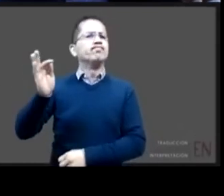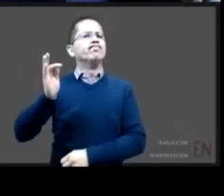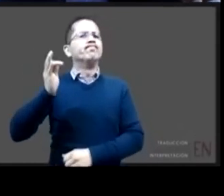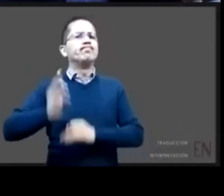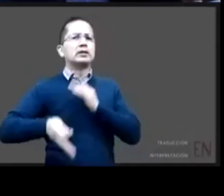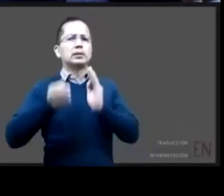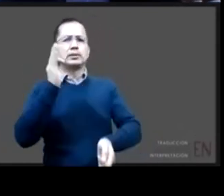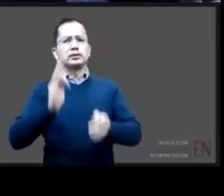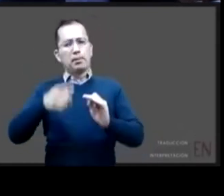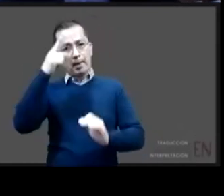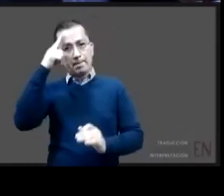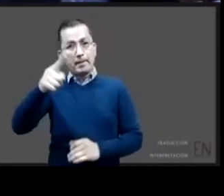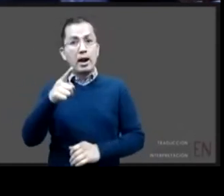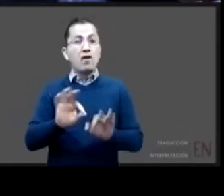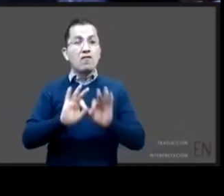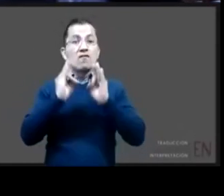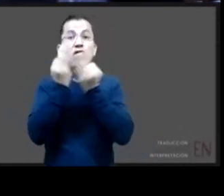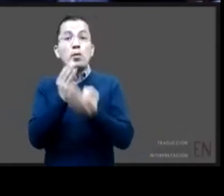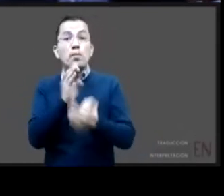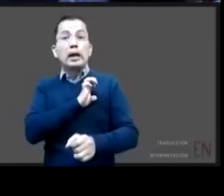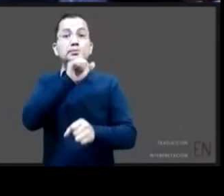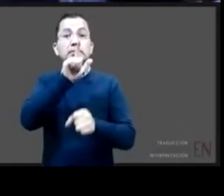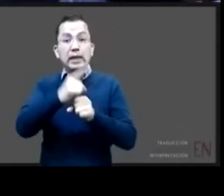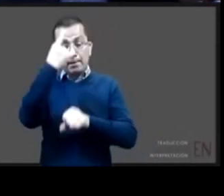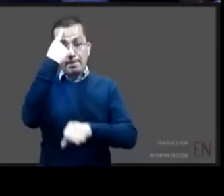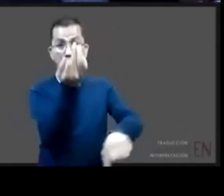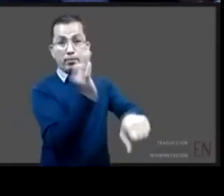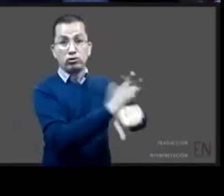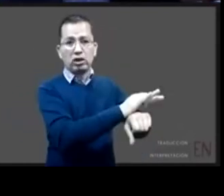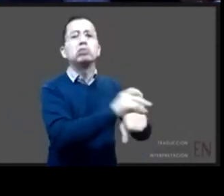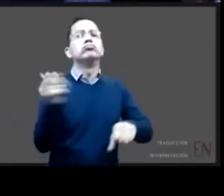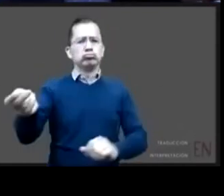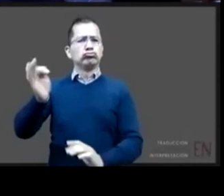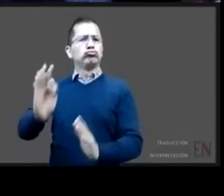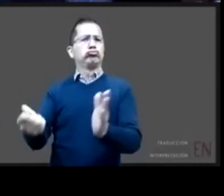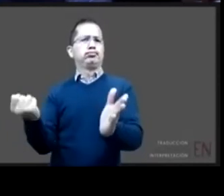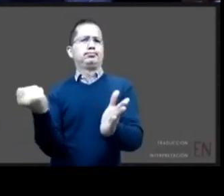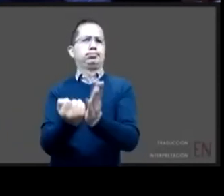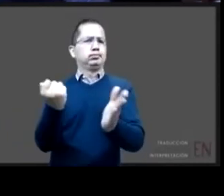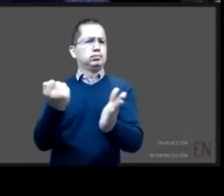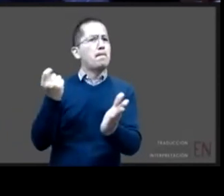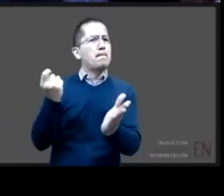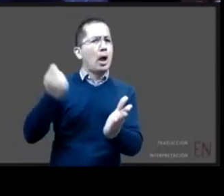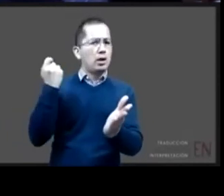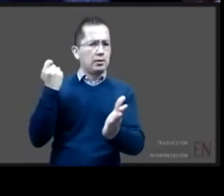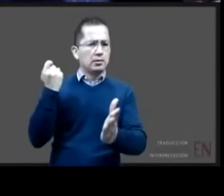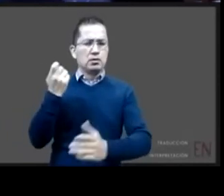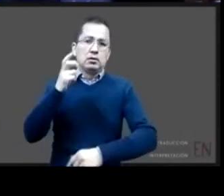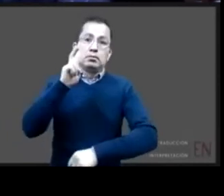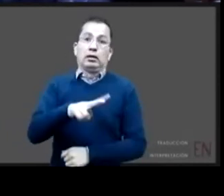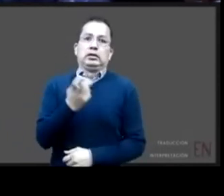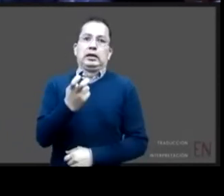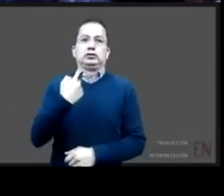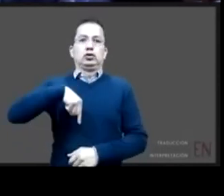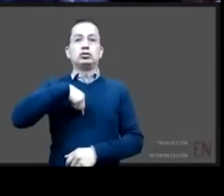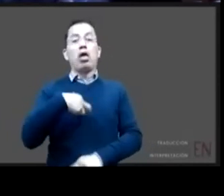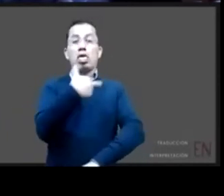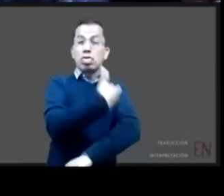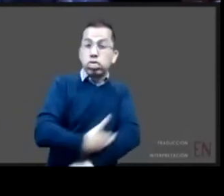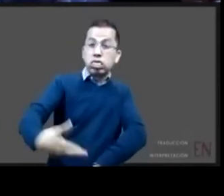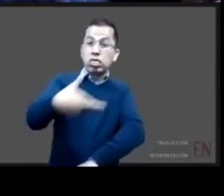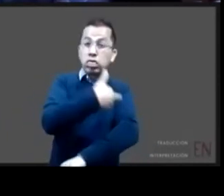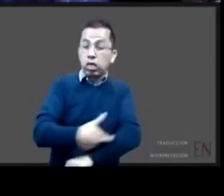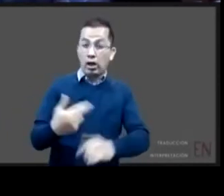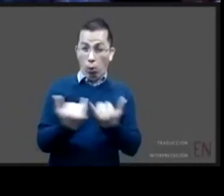especiales de protección salir del trámite o el formalismo tradicional a buscar bajo el